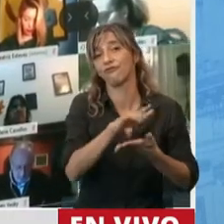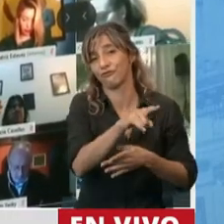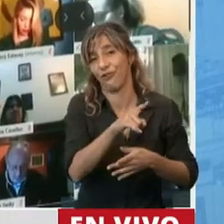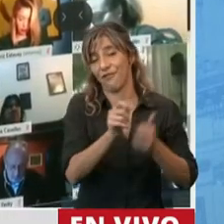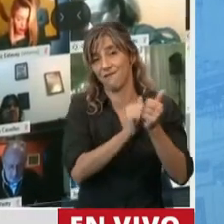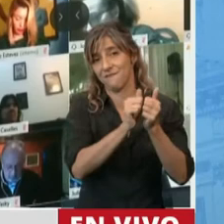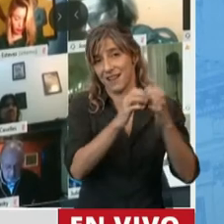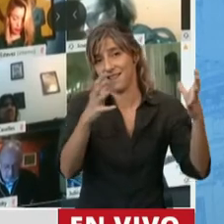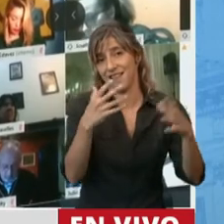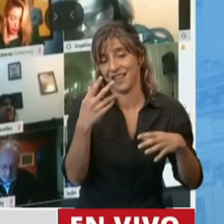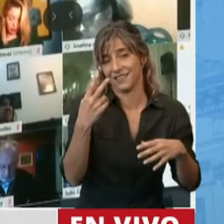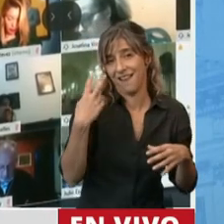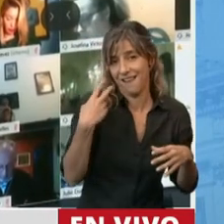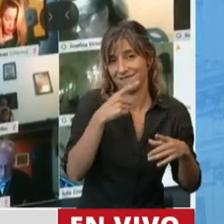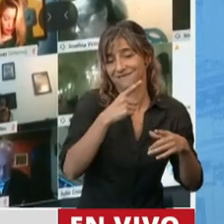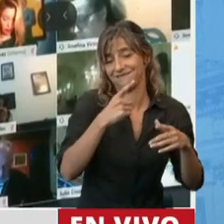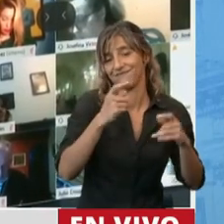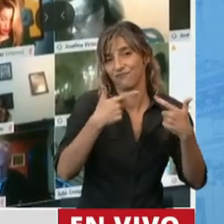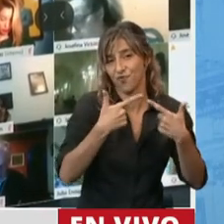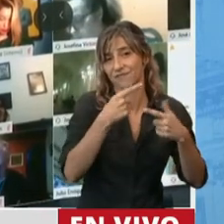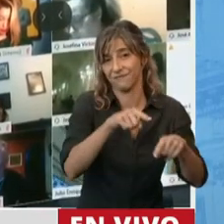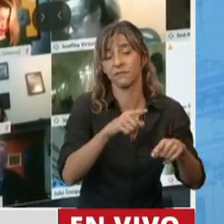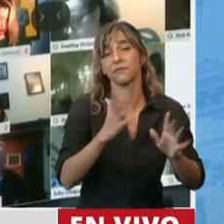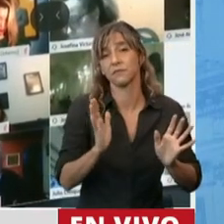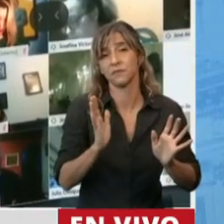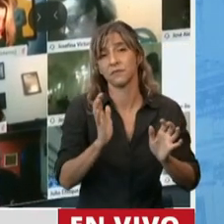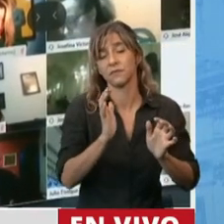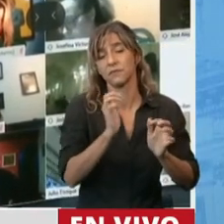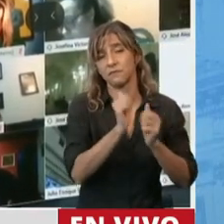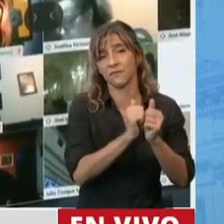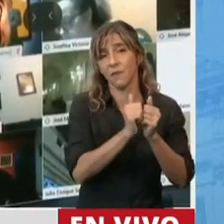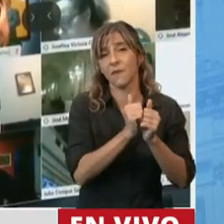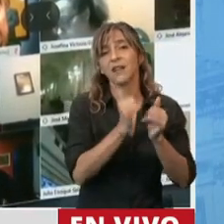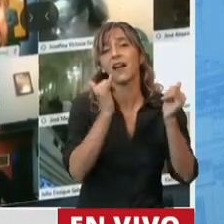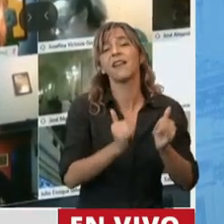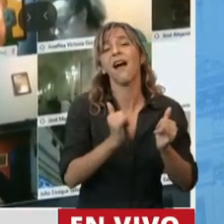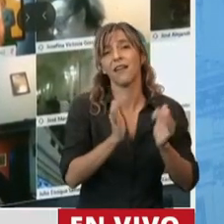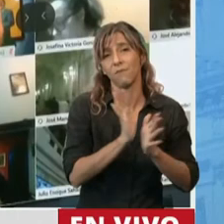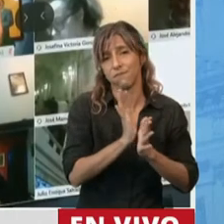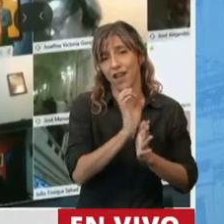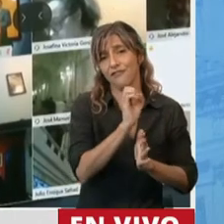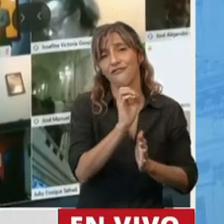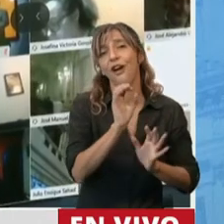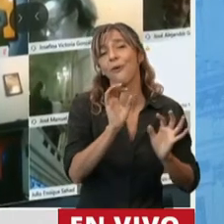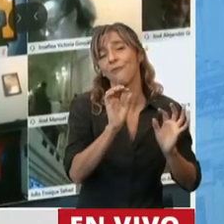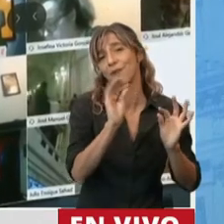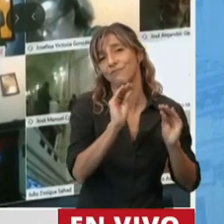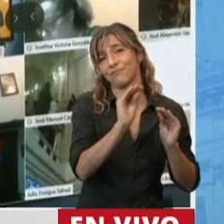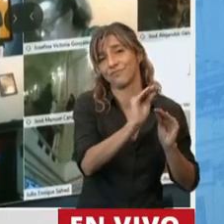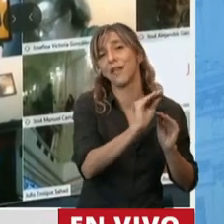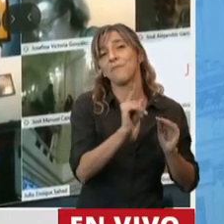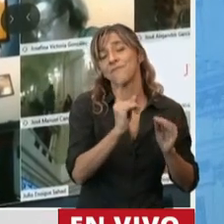la sanción de esta ley y la festejaron el año pasado, tienen nombre y apellido y hay que saberlo. Y yo quiero hablar de esos señores.